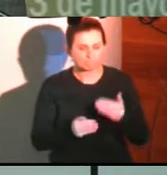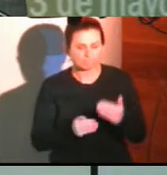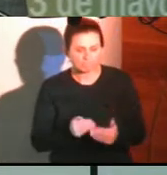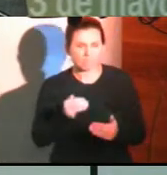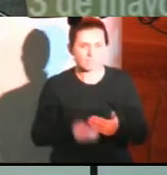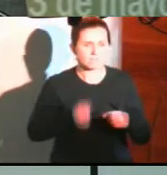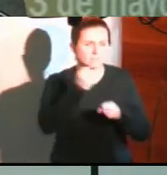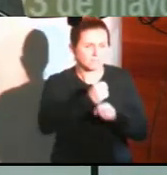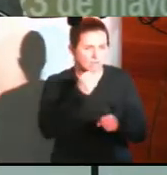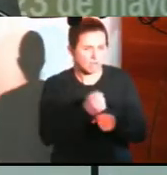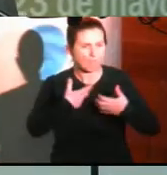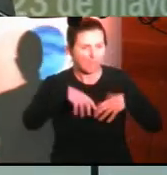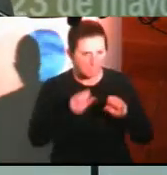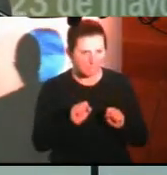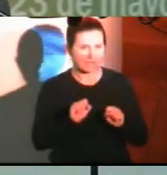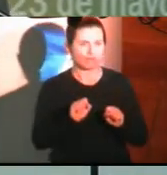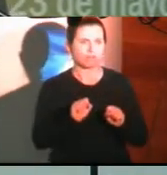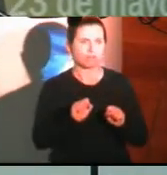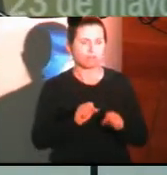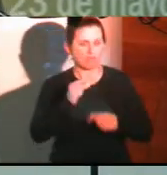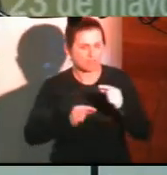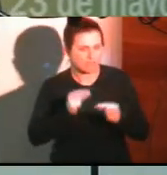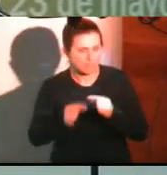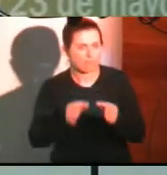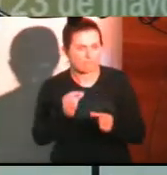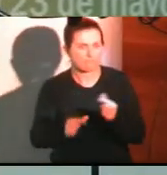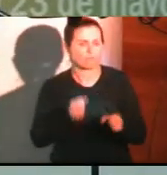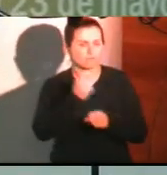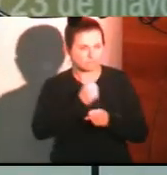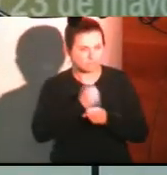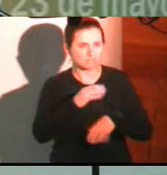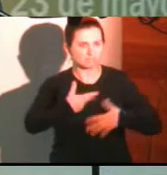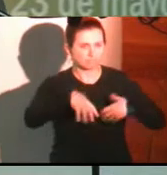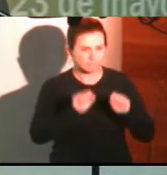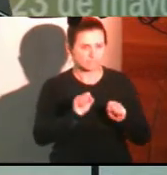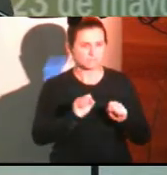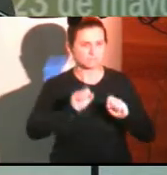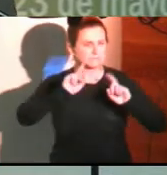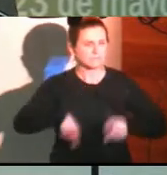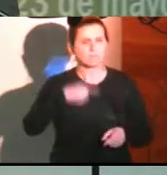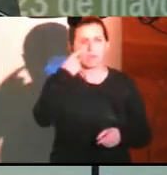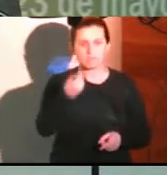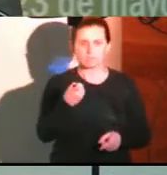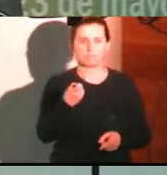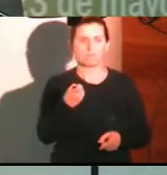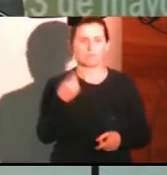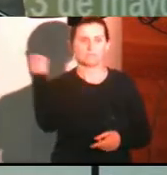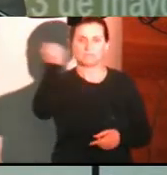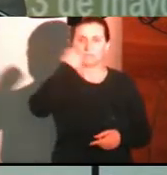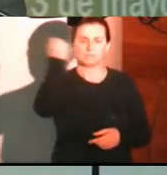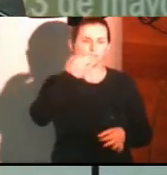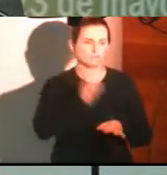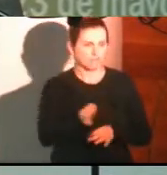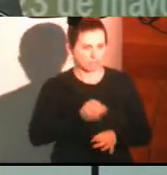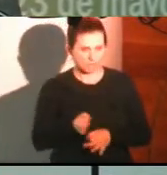para lograrlo, lo vamos a ir haciendo de a poco y también nos hemos dado cuenta de la importancia que tiene en esto la educación.